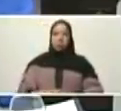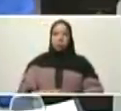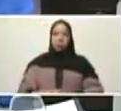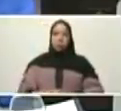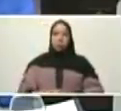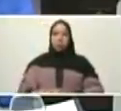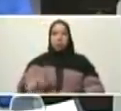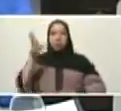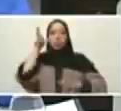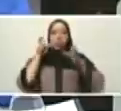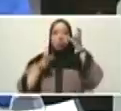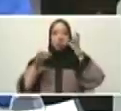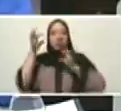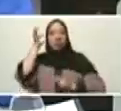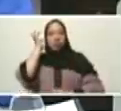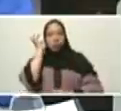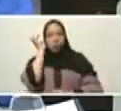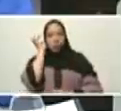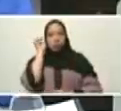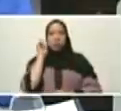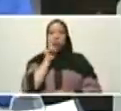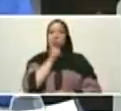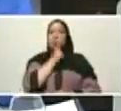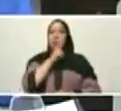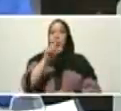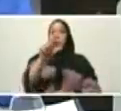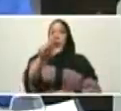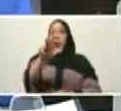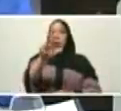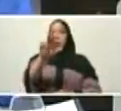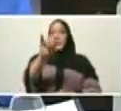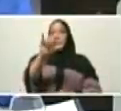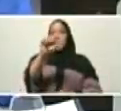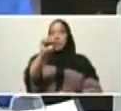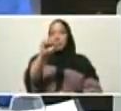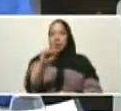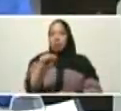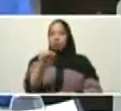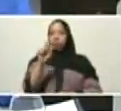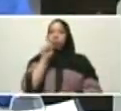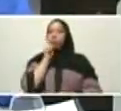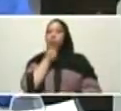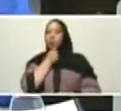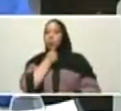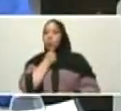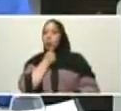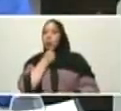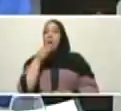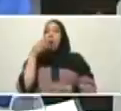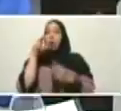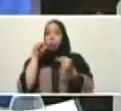escuché a Luisa María que me habló a nombre de su comunidad